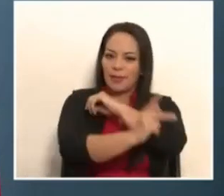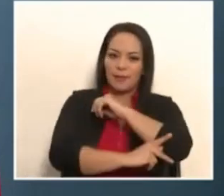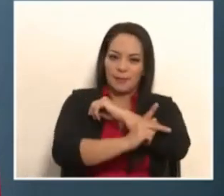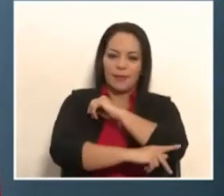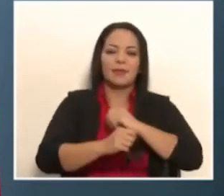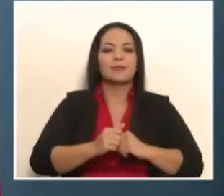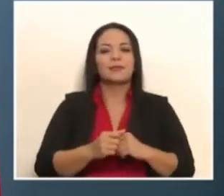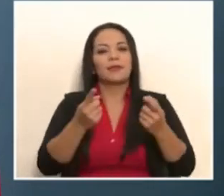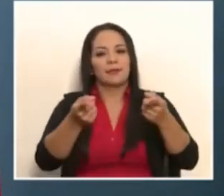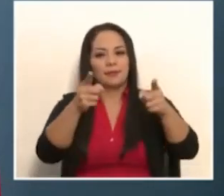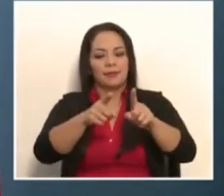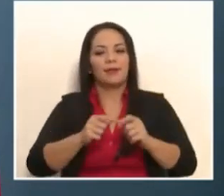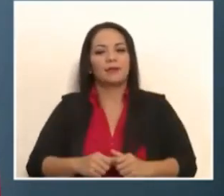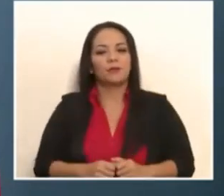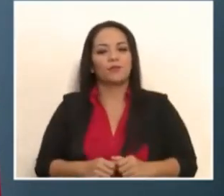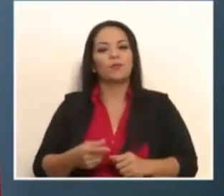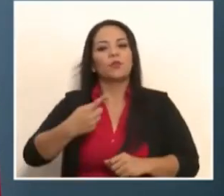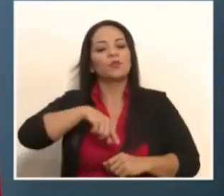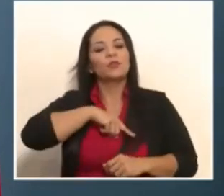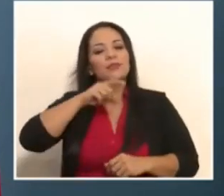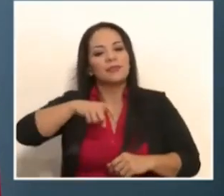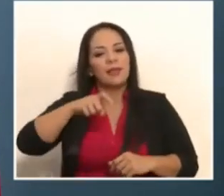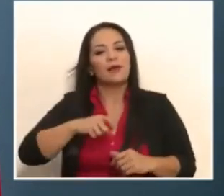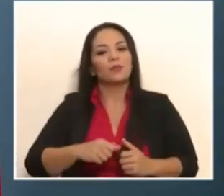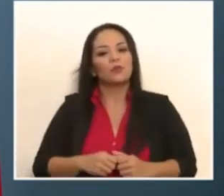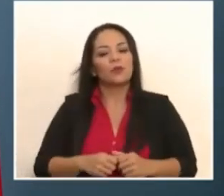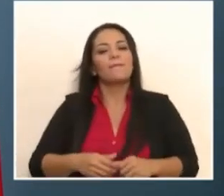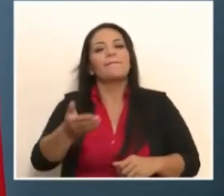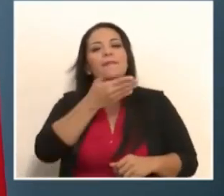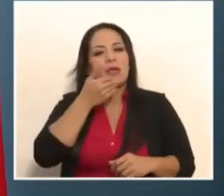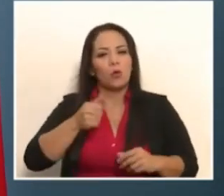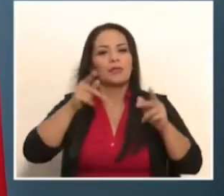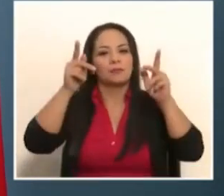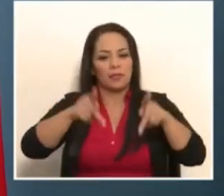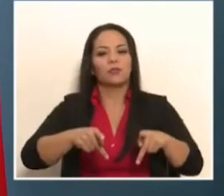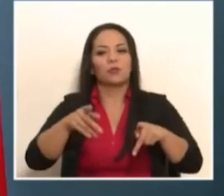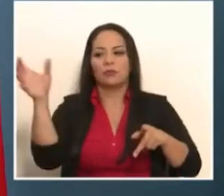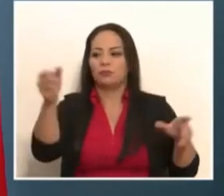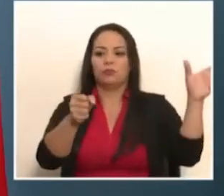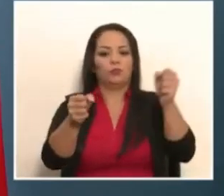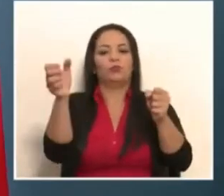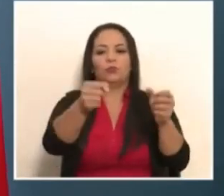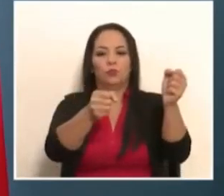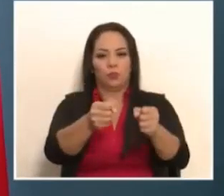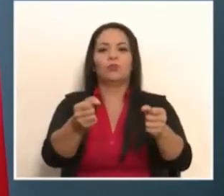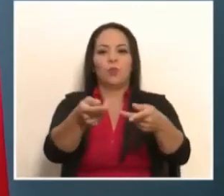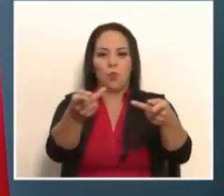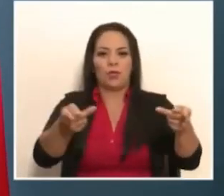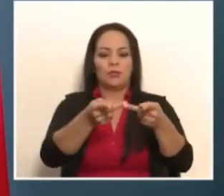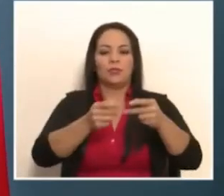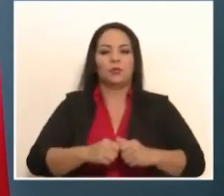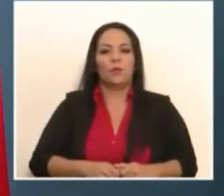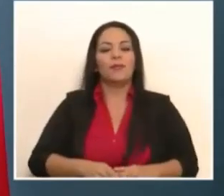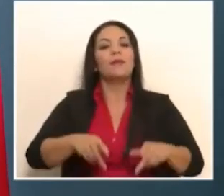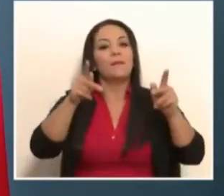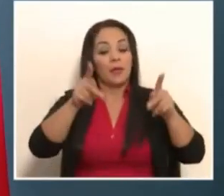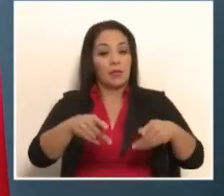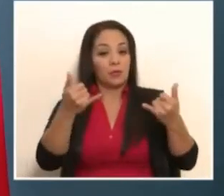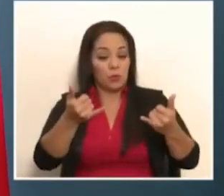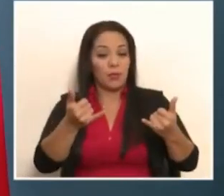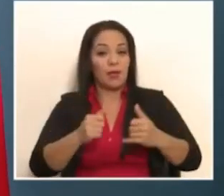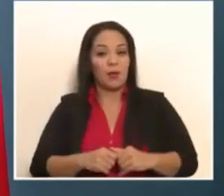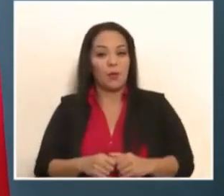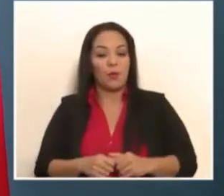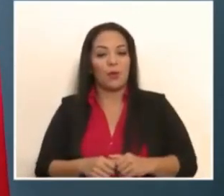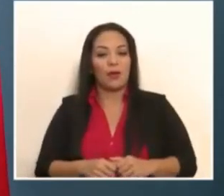En este caso necesitamos poner a las mejores personas en cada puesto. Y esta persona que está tramitando, yo no sé